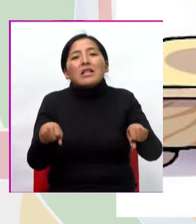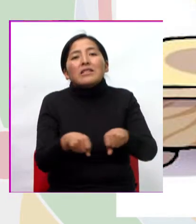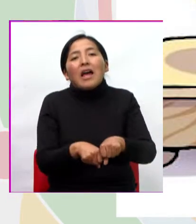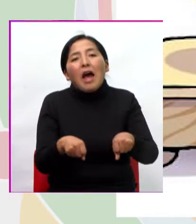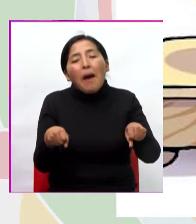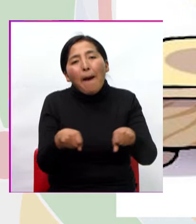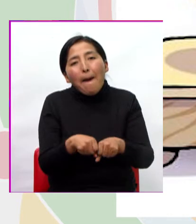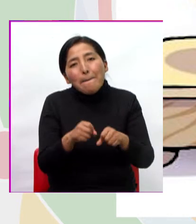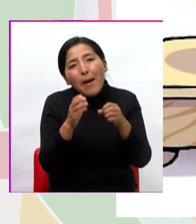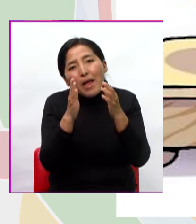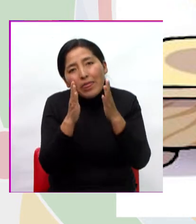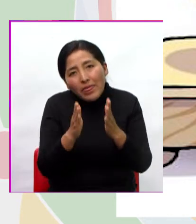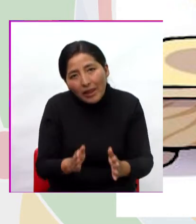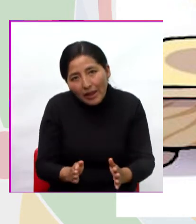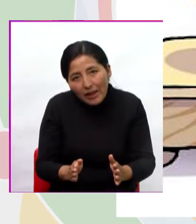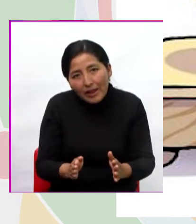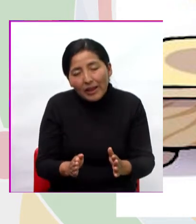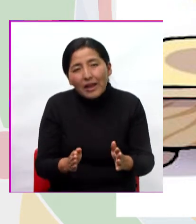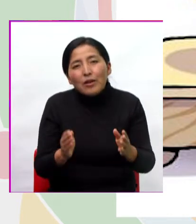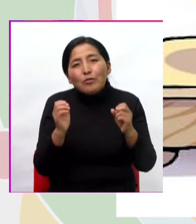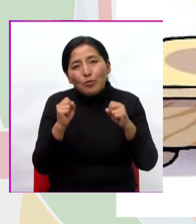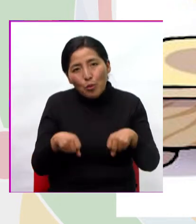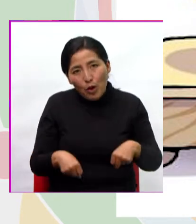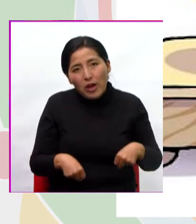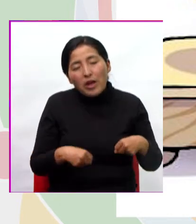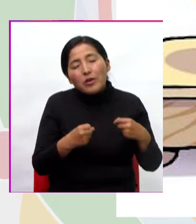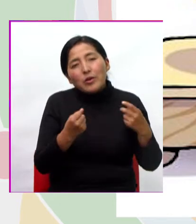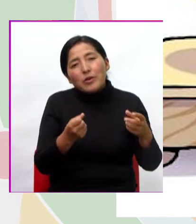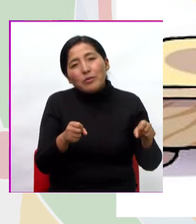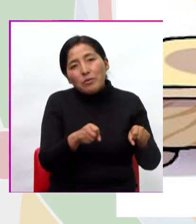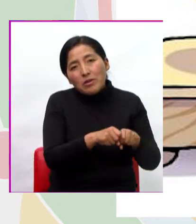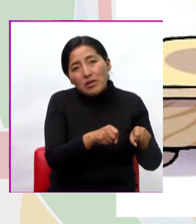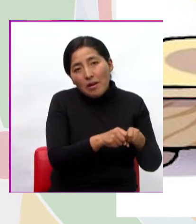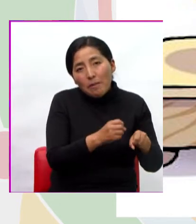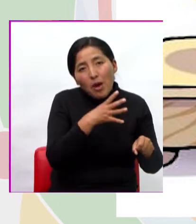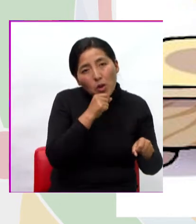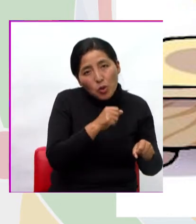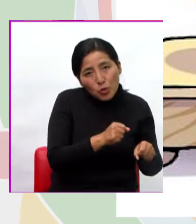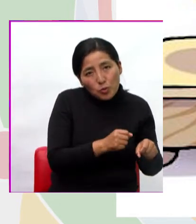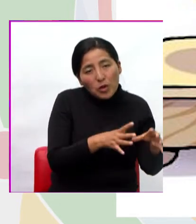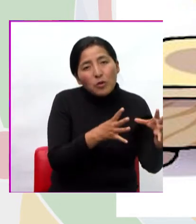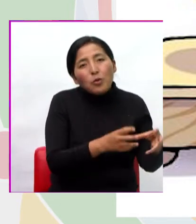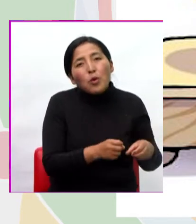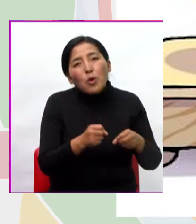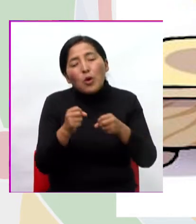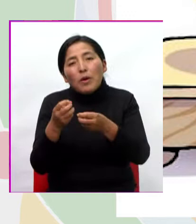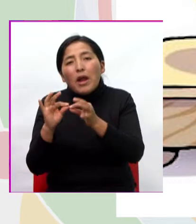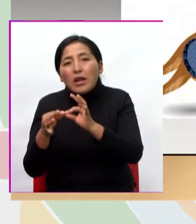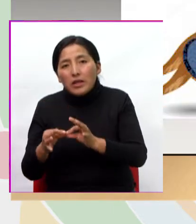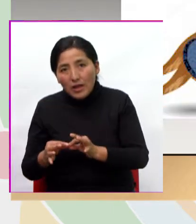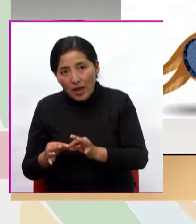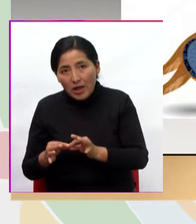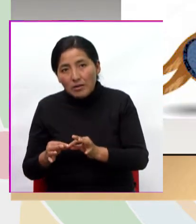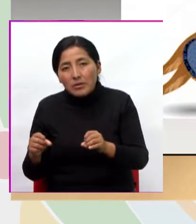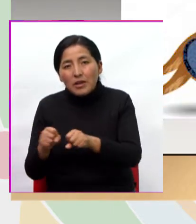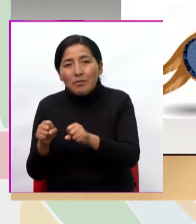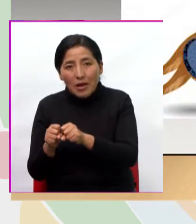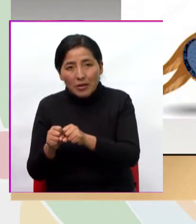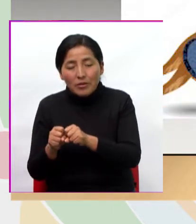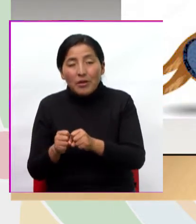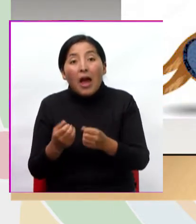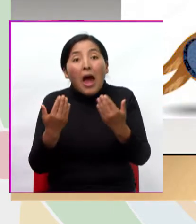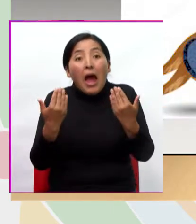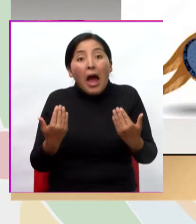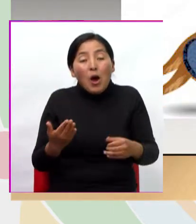lo puede arreglar un zapatero Muy bien Y entonces, ¿qué hace el carpintero? carpintero? ¡Ay,